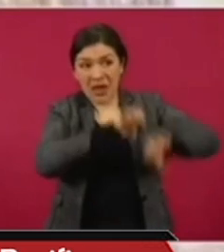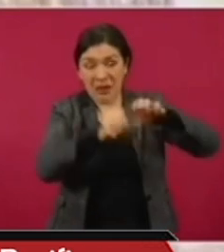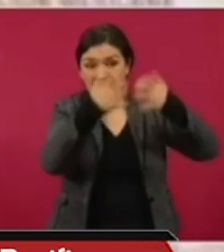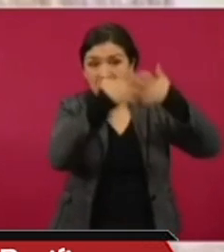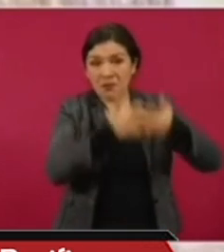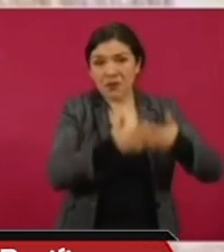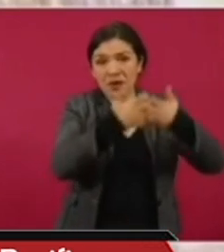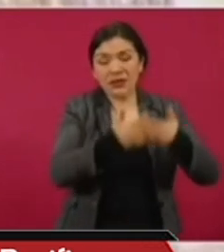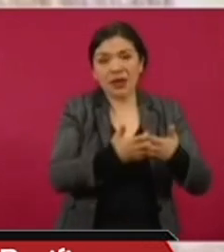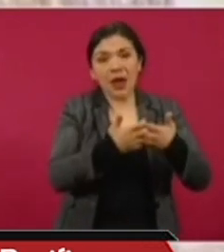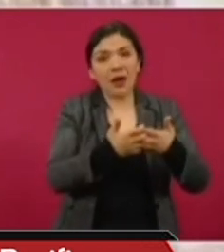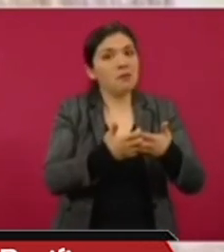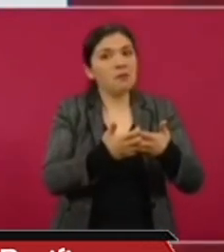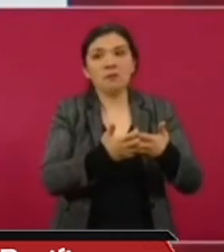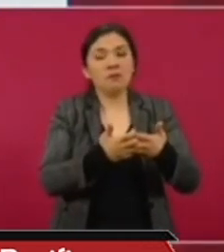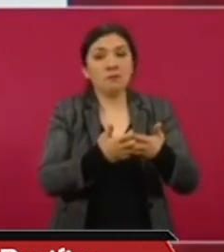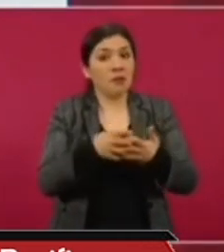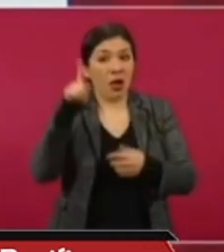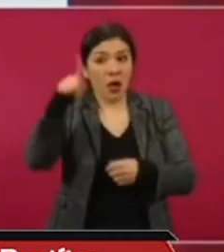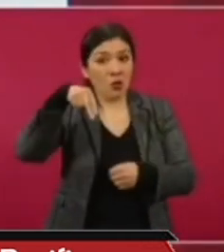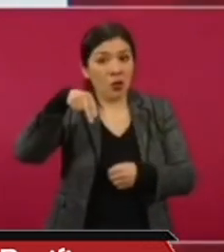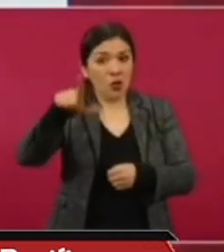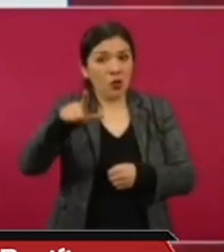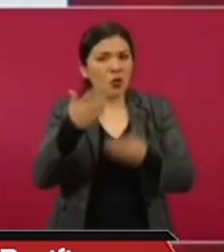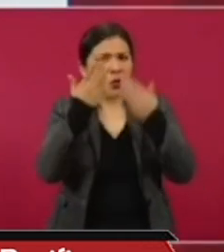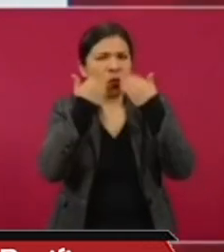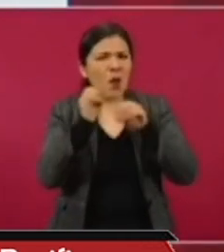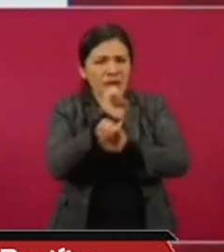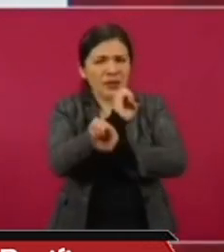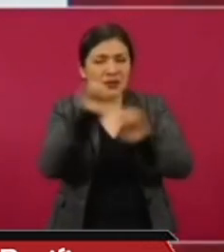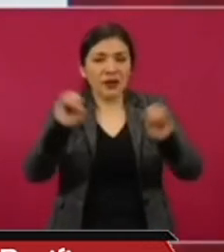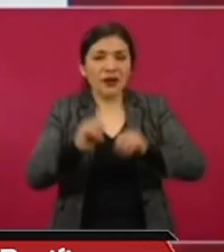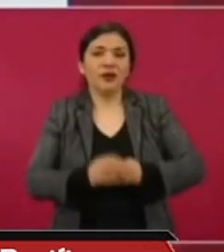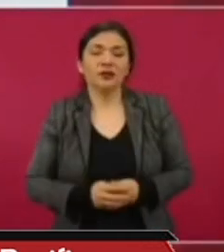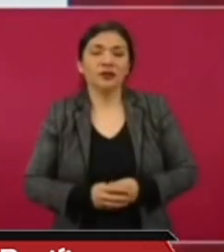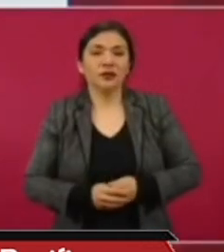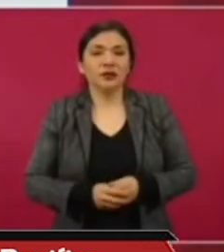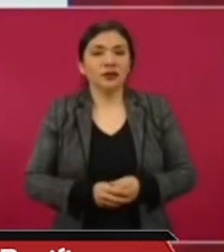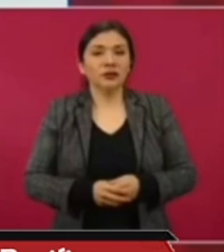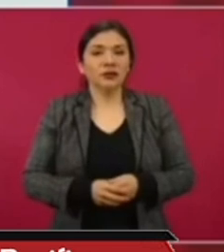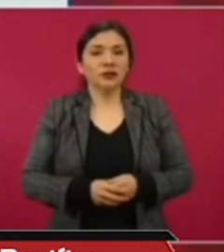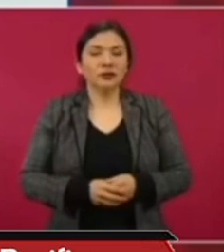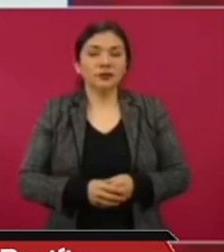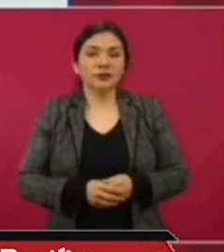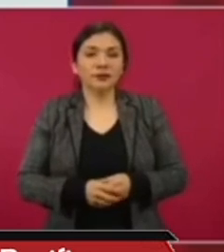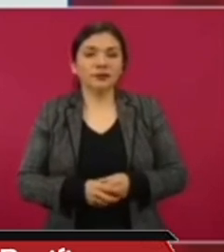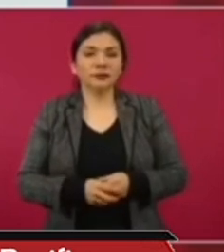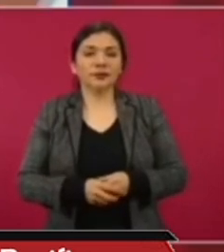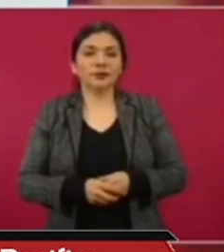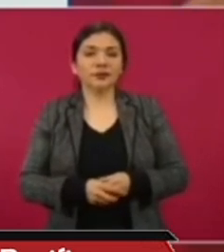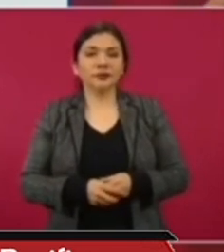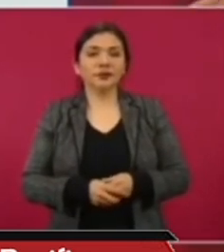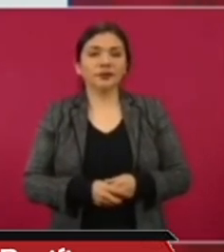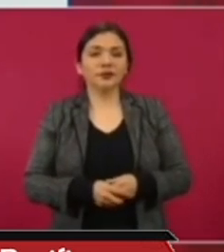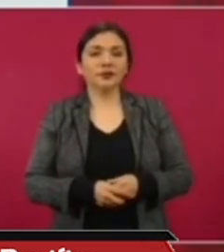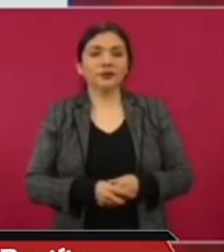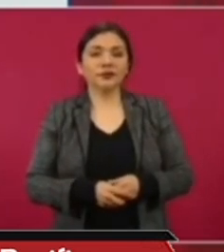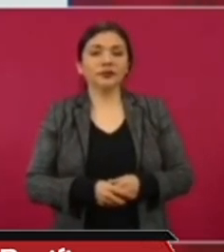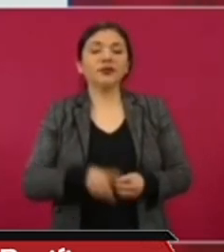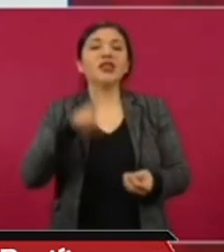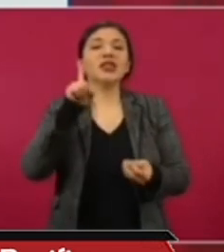de Nuevo León, quien domina